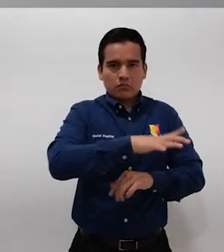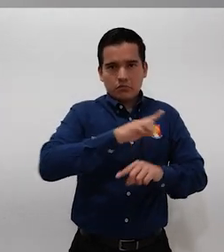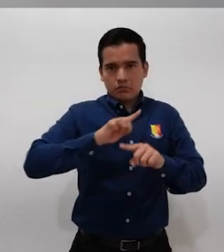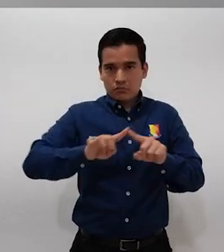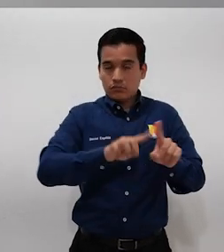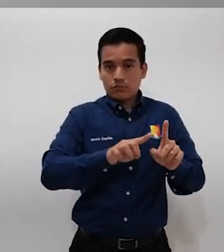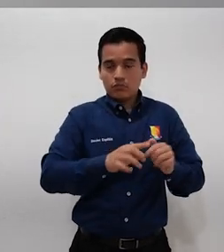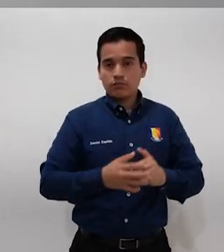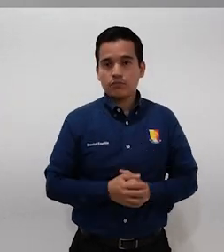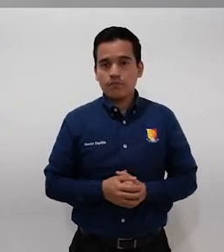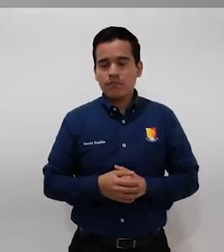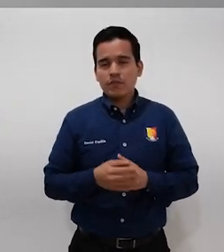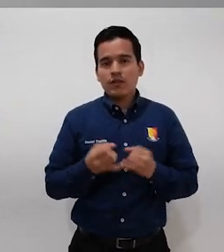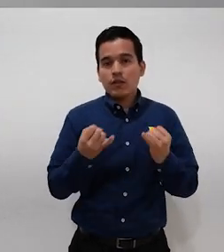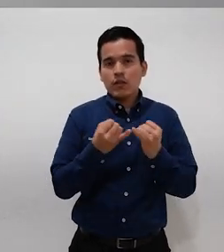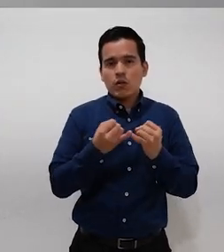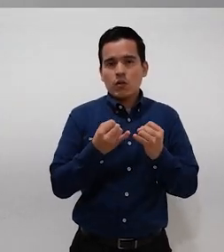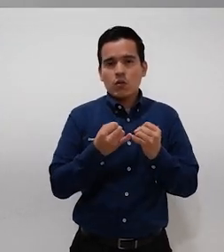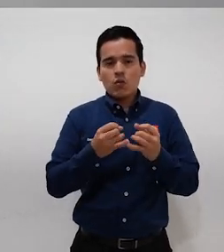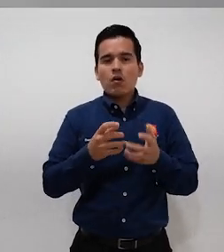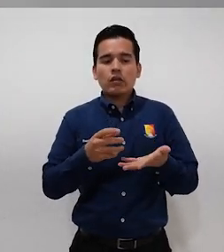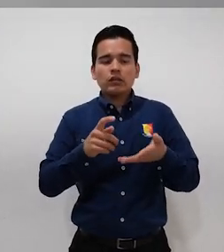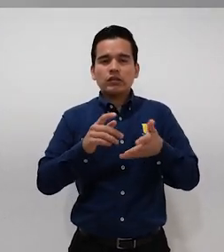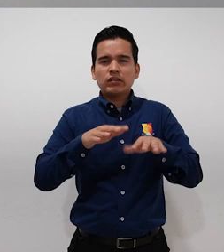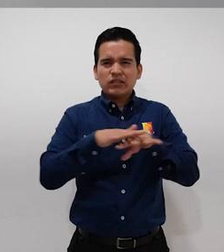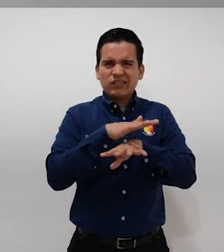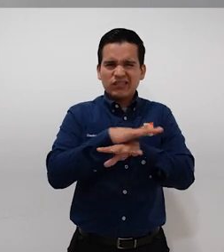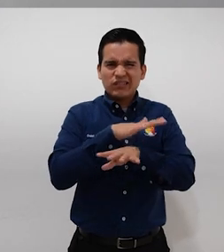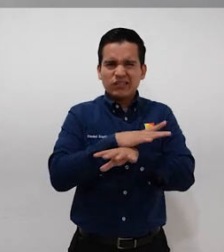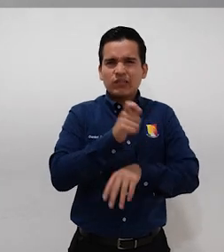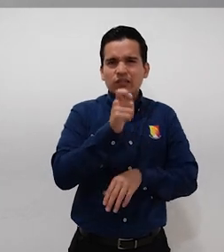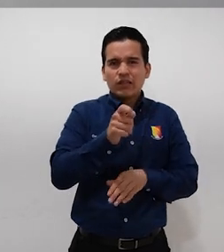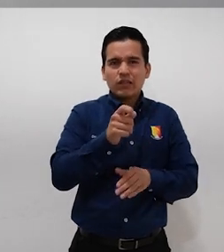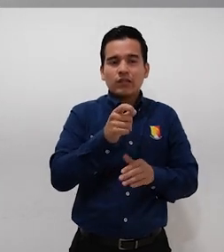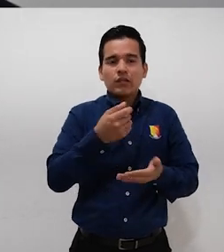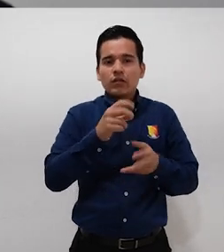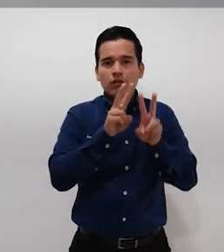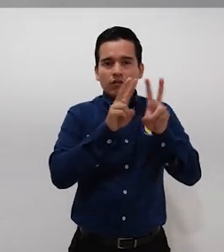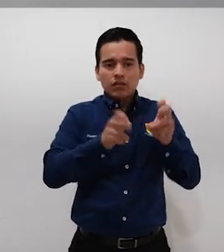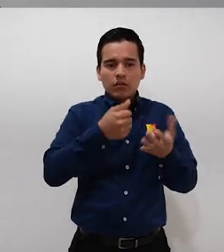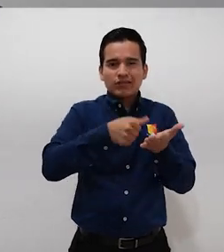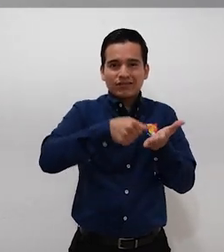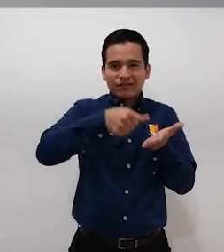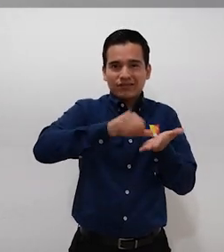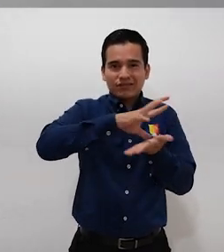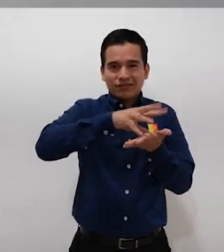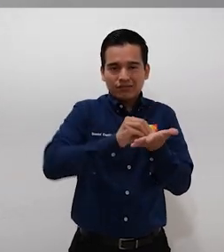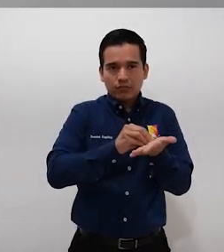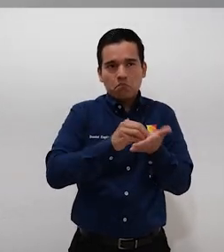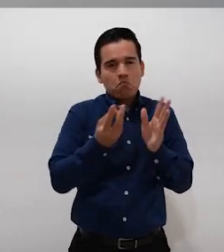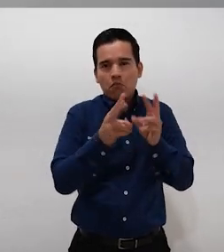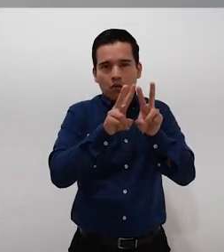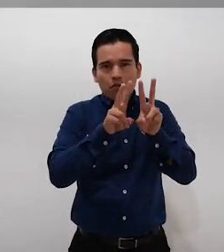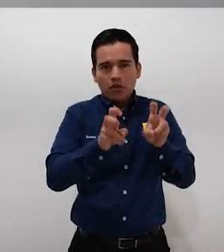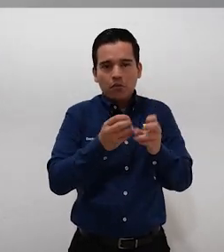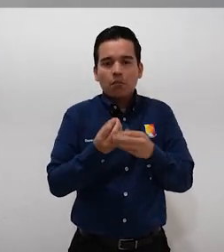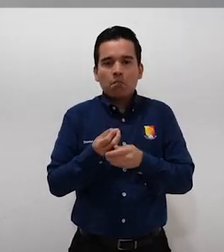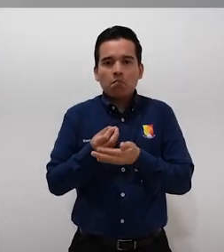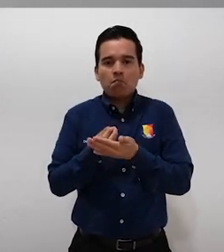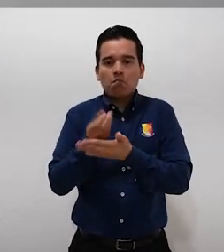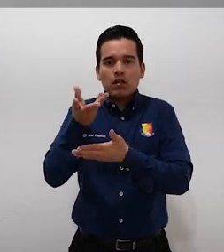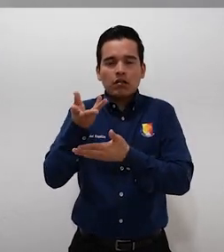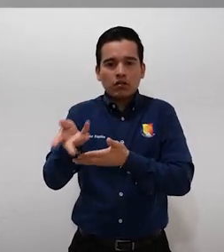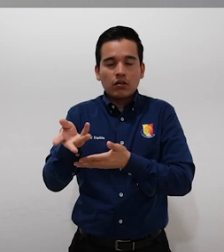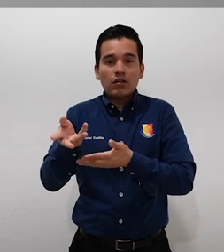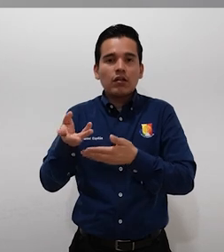ajustes en materia tarifaria en temas de registro civil, como temas de expedición de